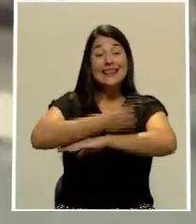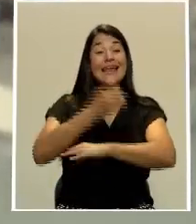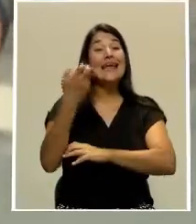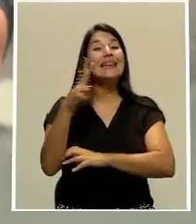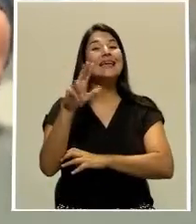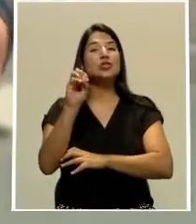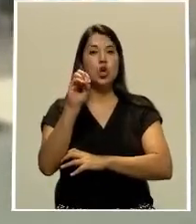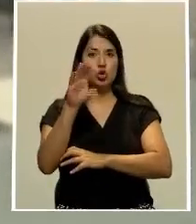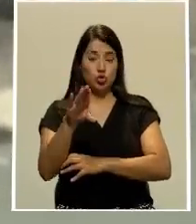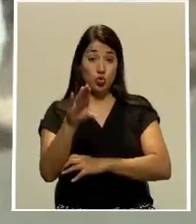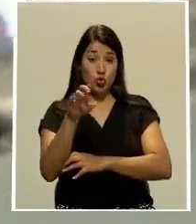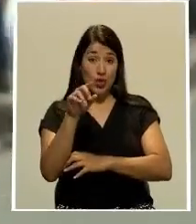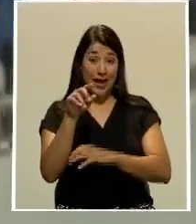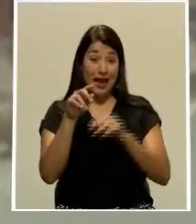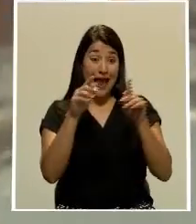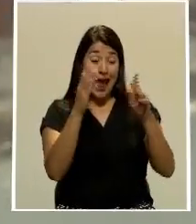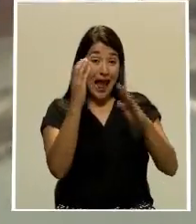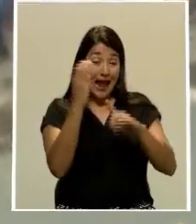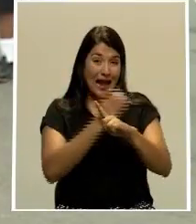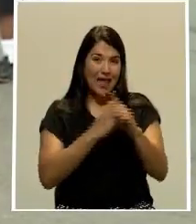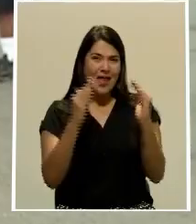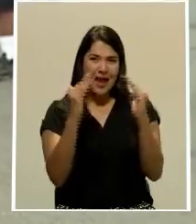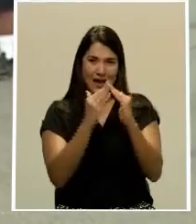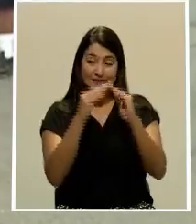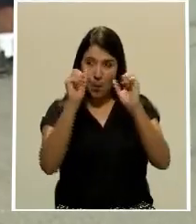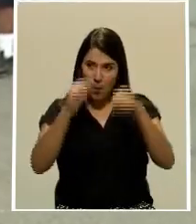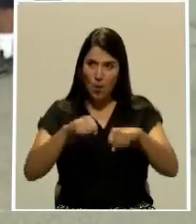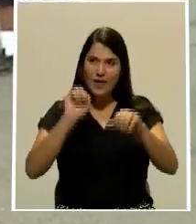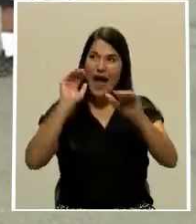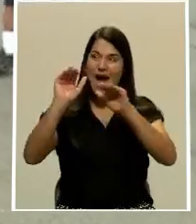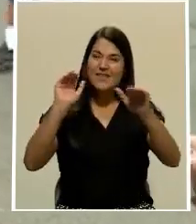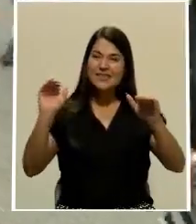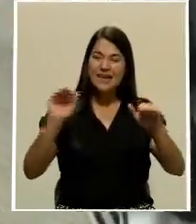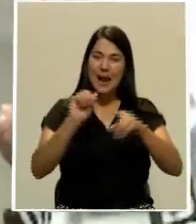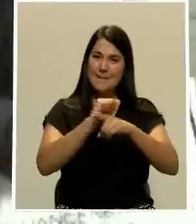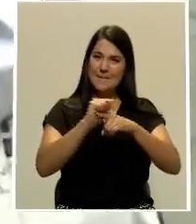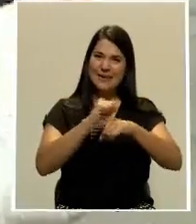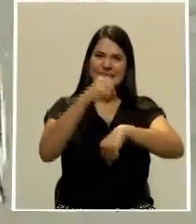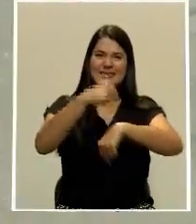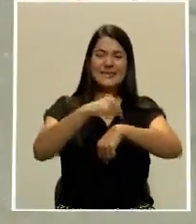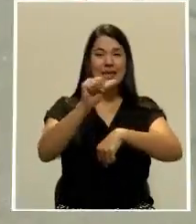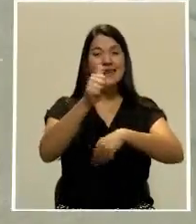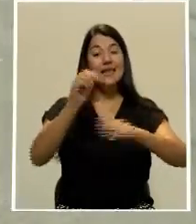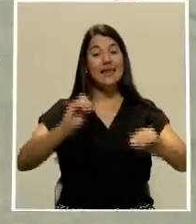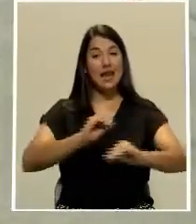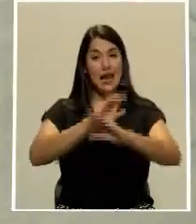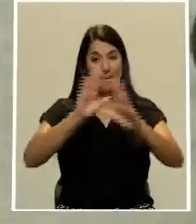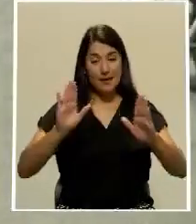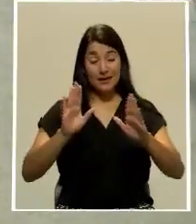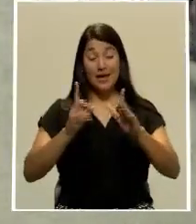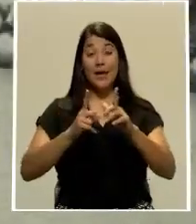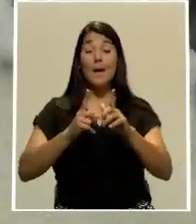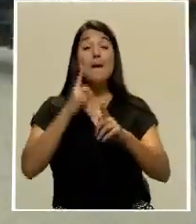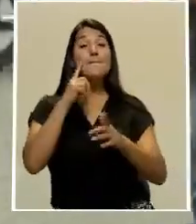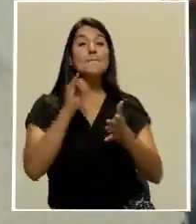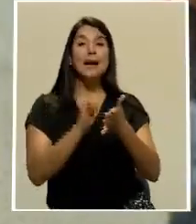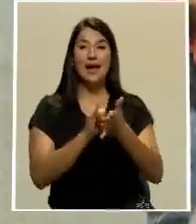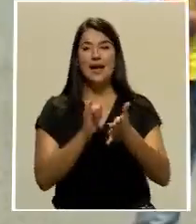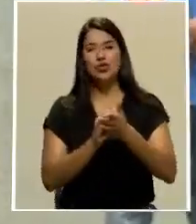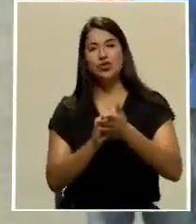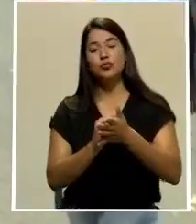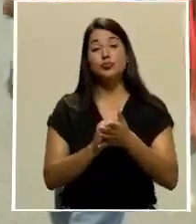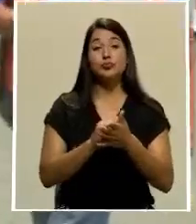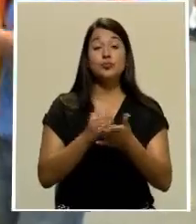burbujas sociales podrán hacer su reporte del simulacro de evacuación por sismo a las 10 de la mañana. Para ello, se pondrá a disposición una